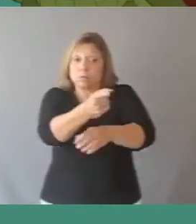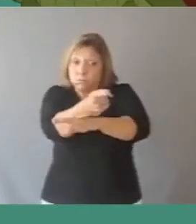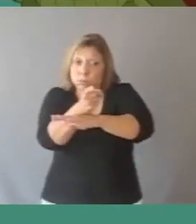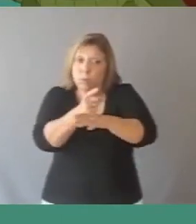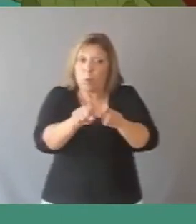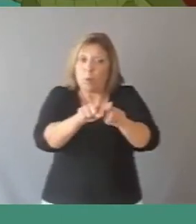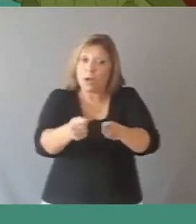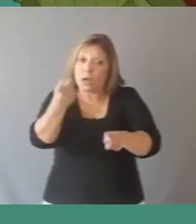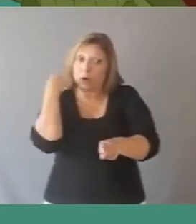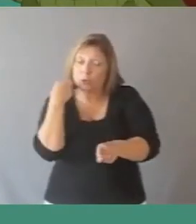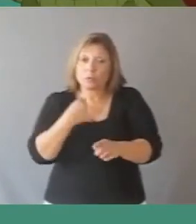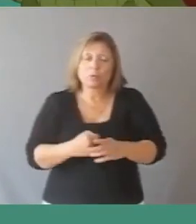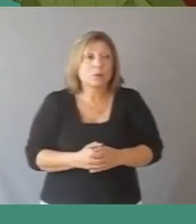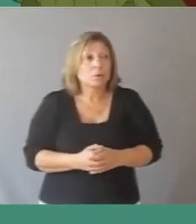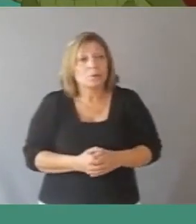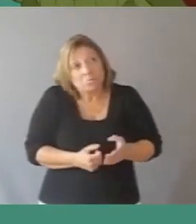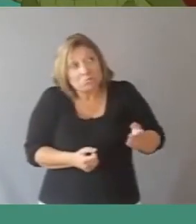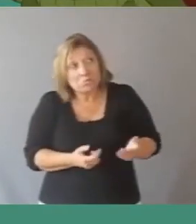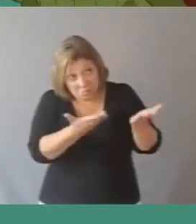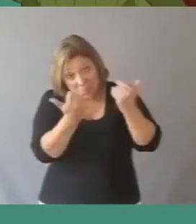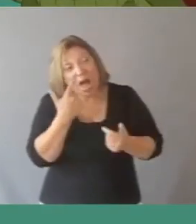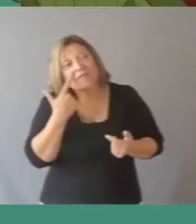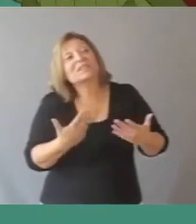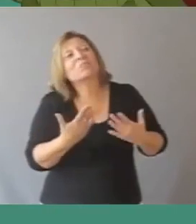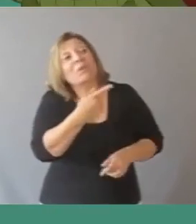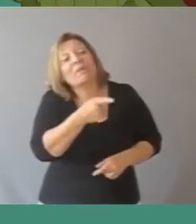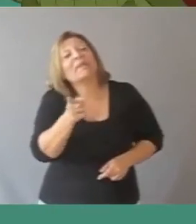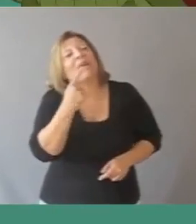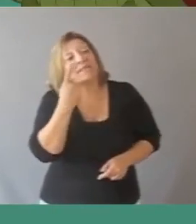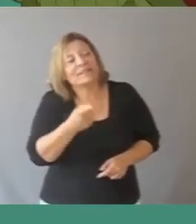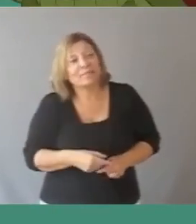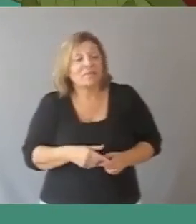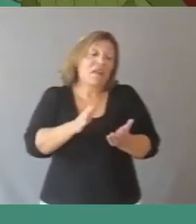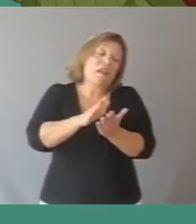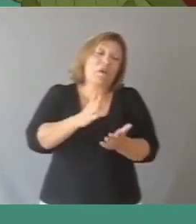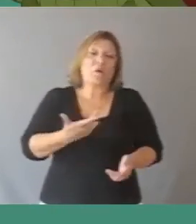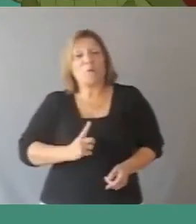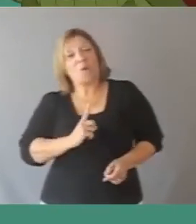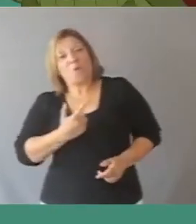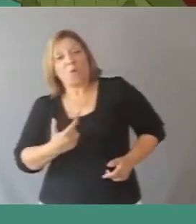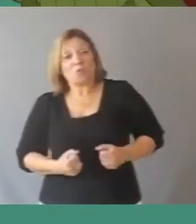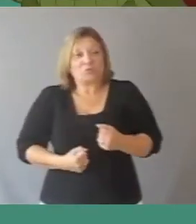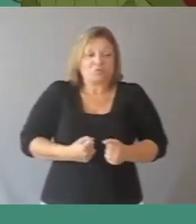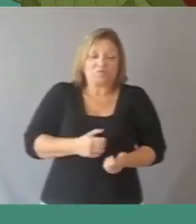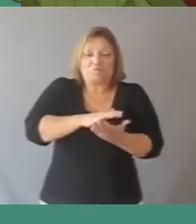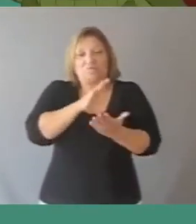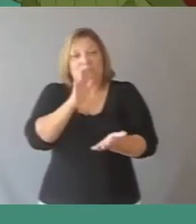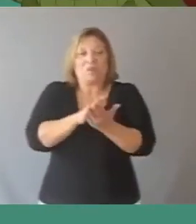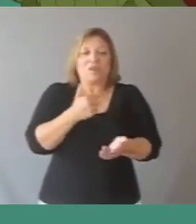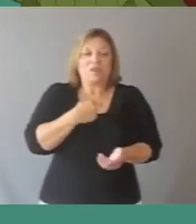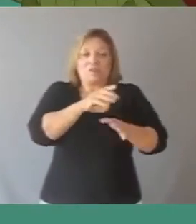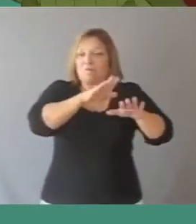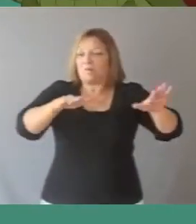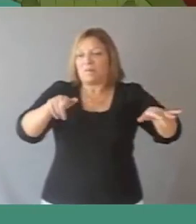vamos a deshacer a cañonazos como al otro! —¡Deshagan! —¡Si pueden! Y hablaban así, con orgullo, porque estaban seguros